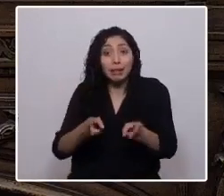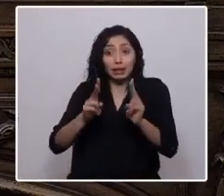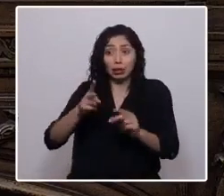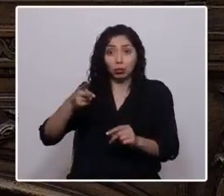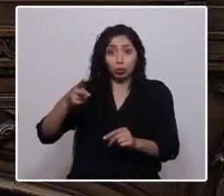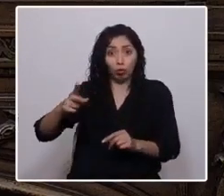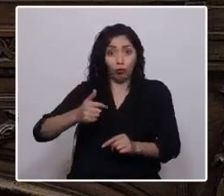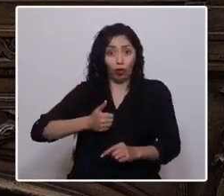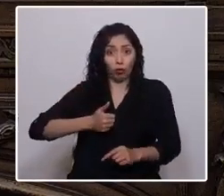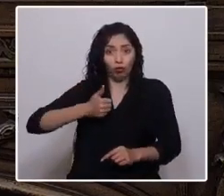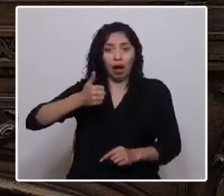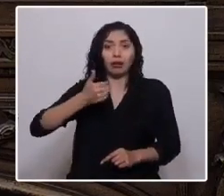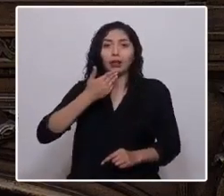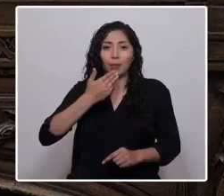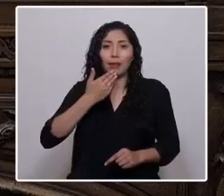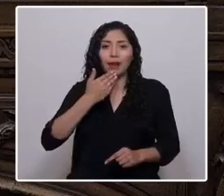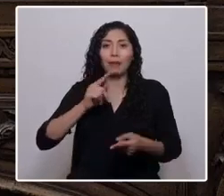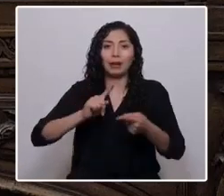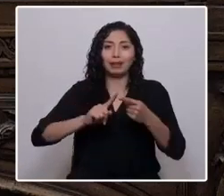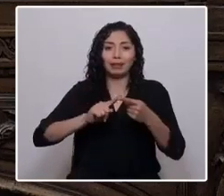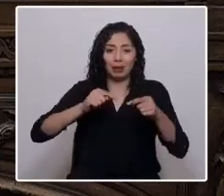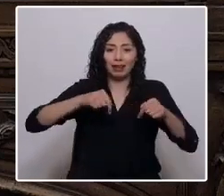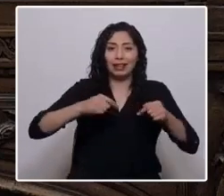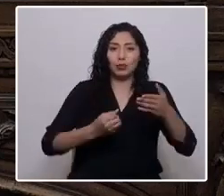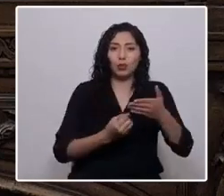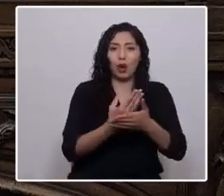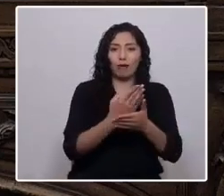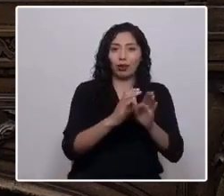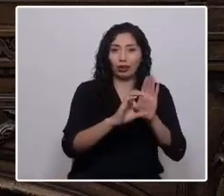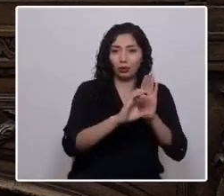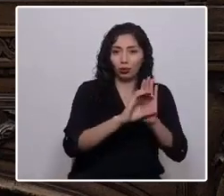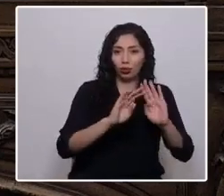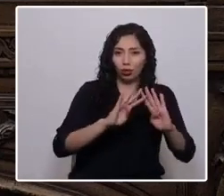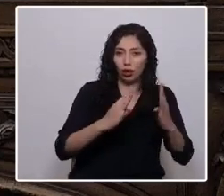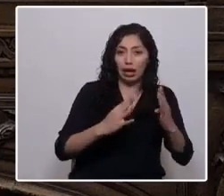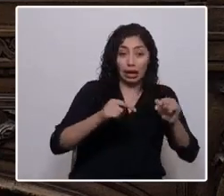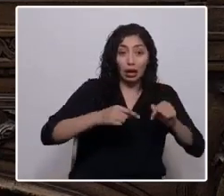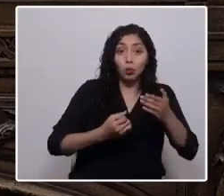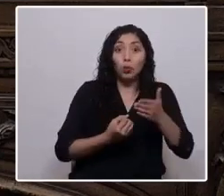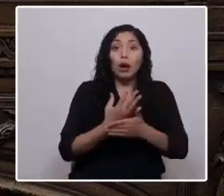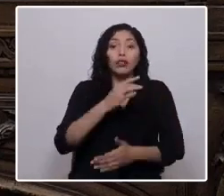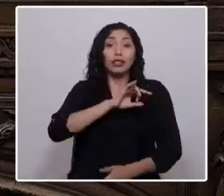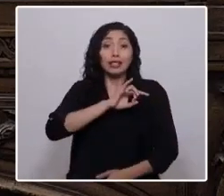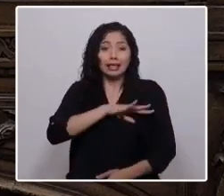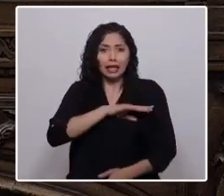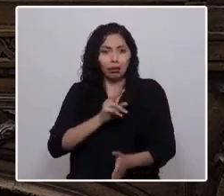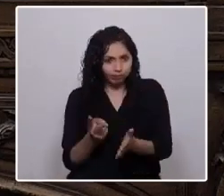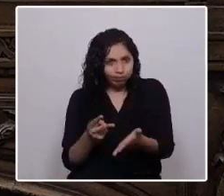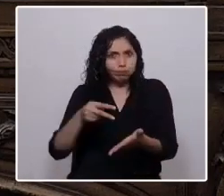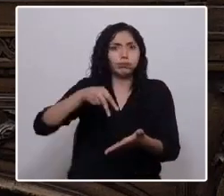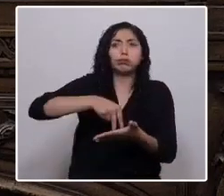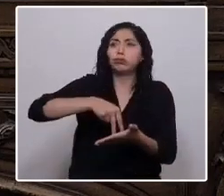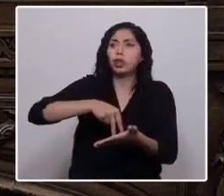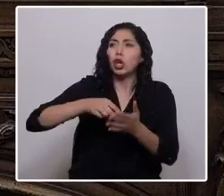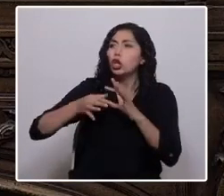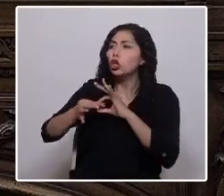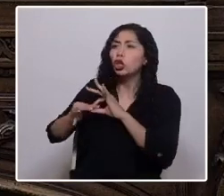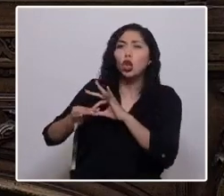la nueva institucionalidad de este nuevo Chile que se levanta y que hoy comienza a escribir entre todos,